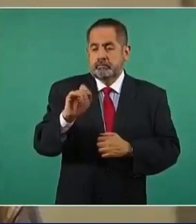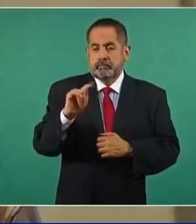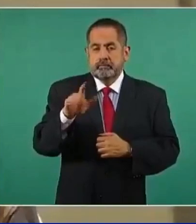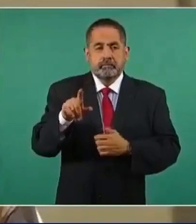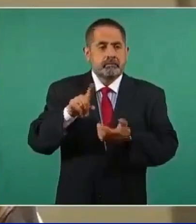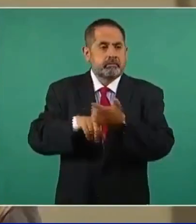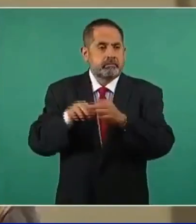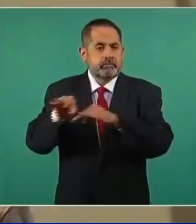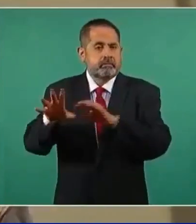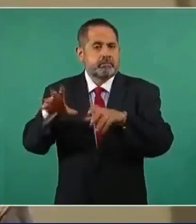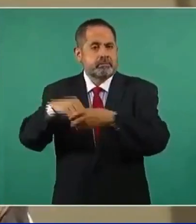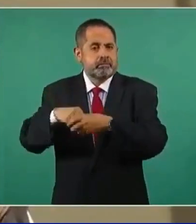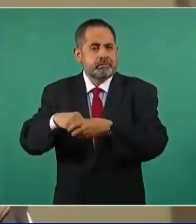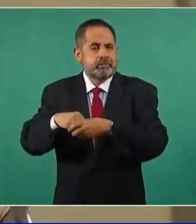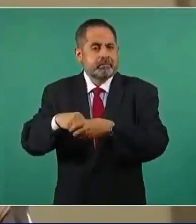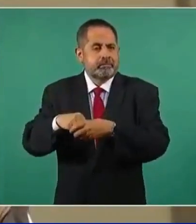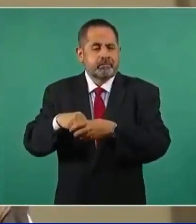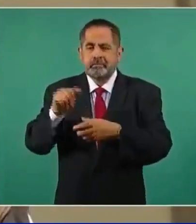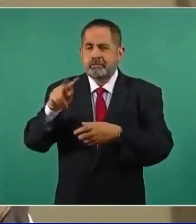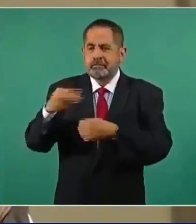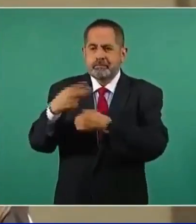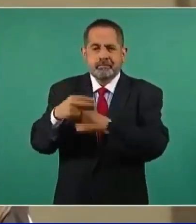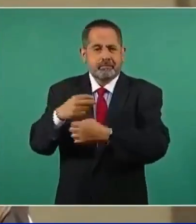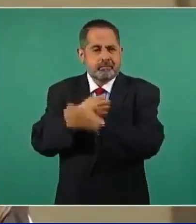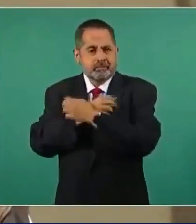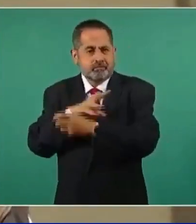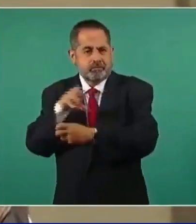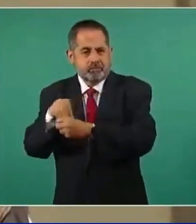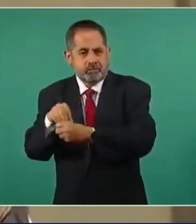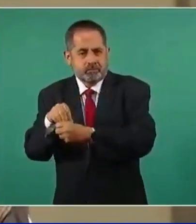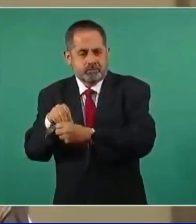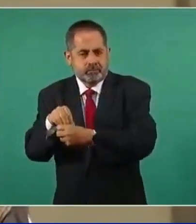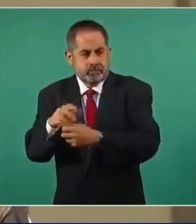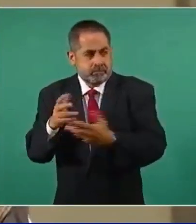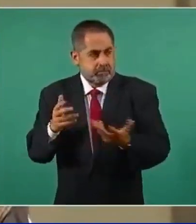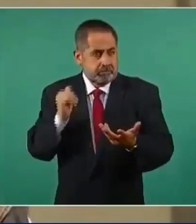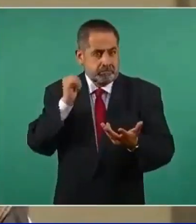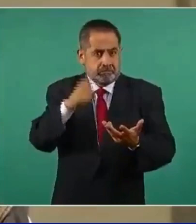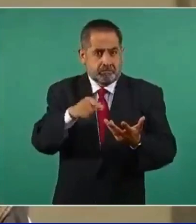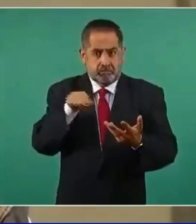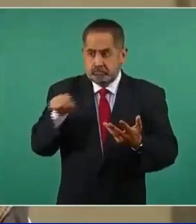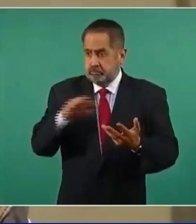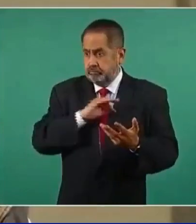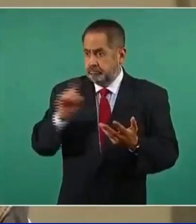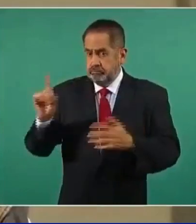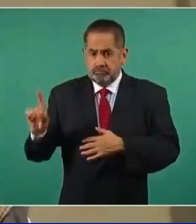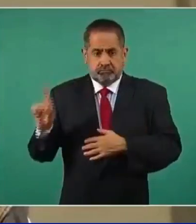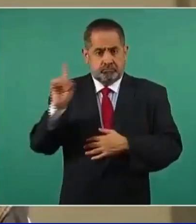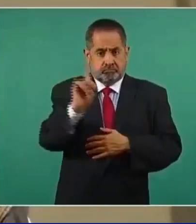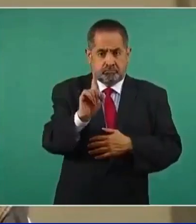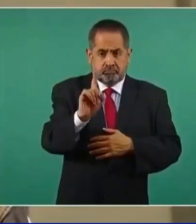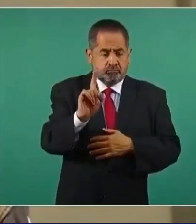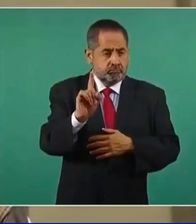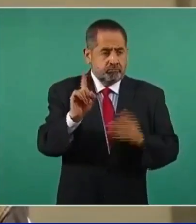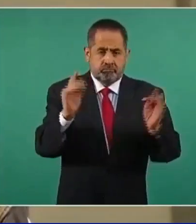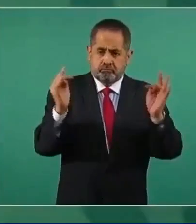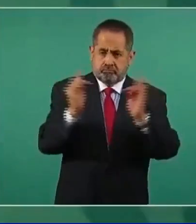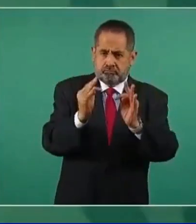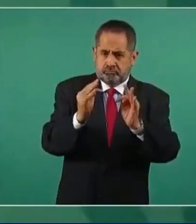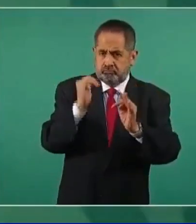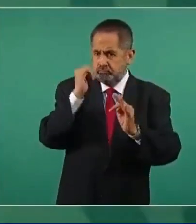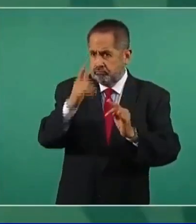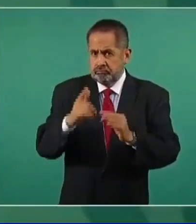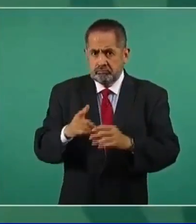Televisión Educativa. ¿Tendría usted algún problema, objeción en que fuera a dar, a rendir de nuevo declaración? Ningún